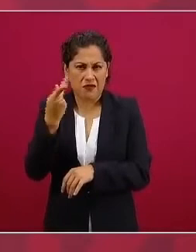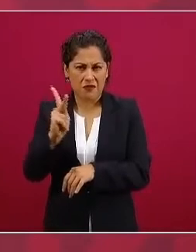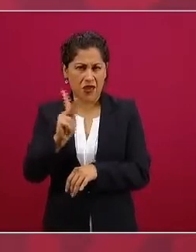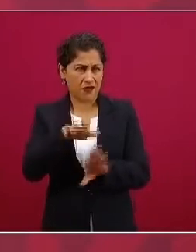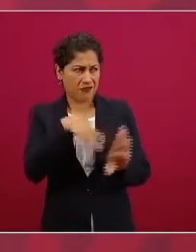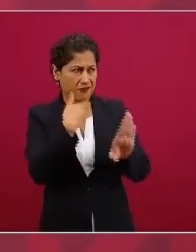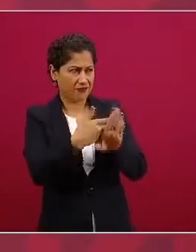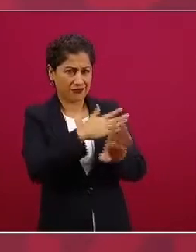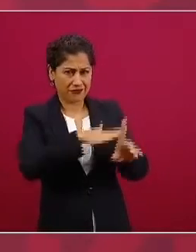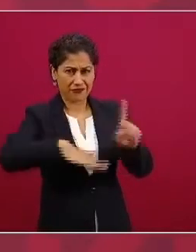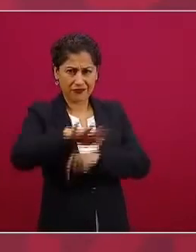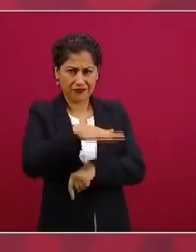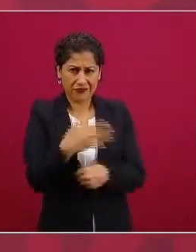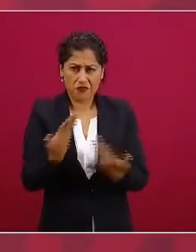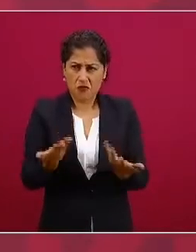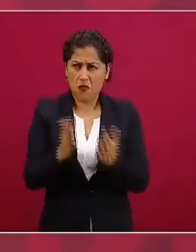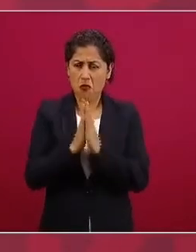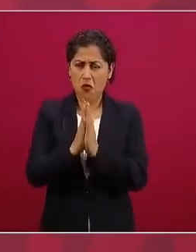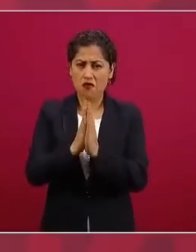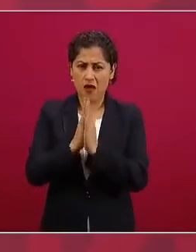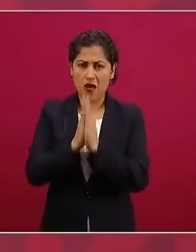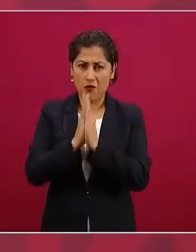a costa de lo que sea